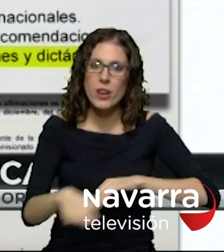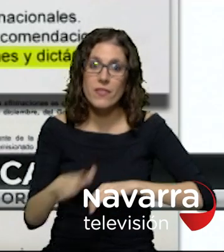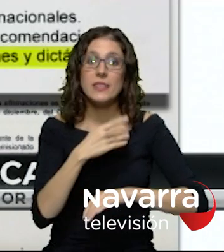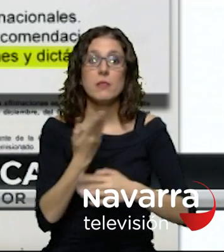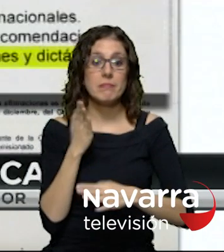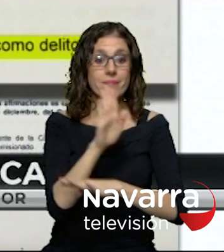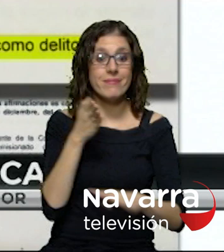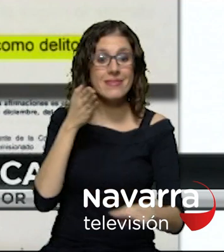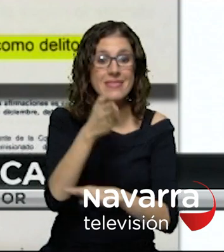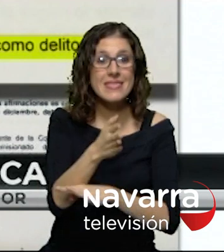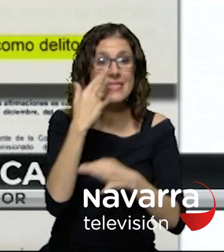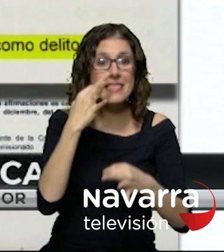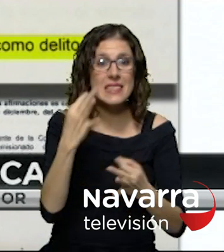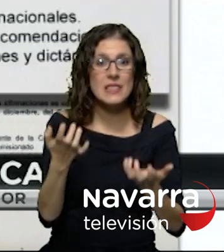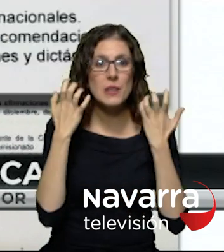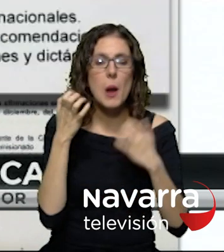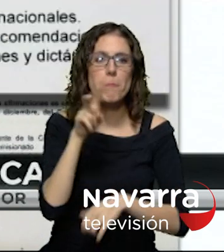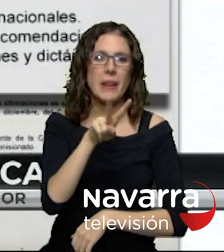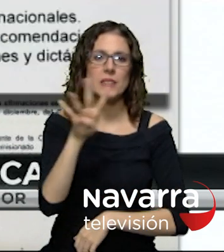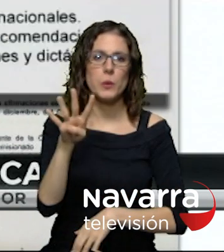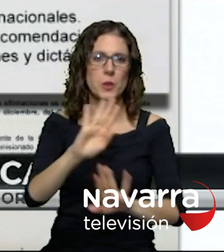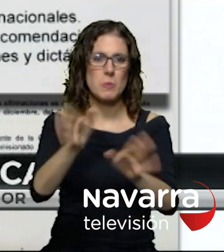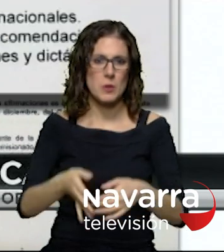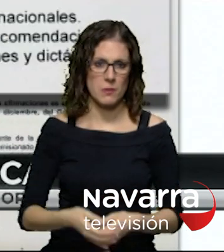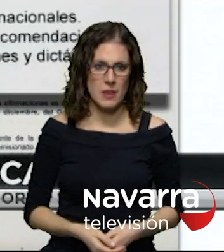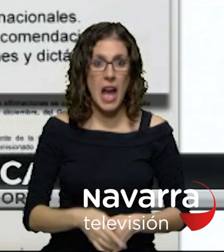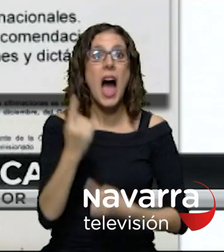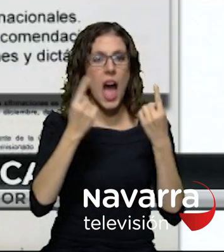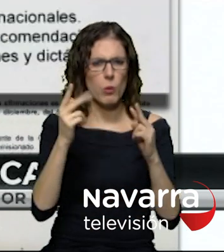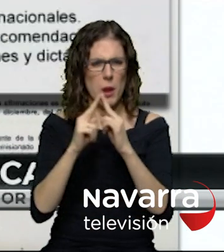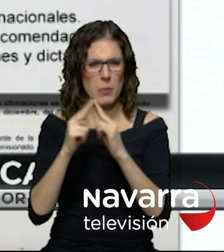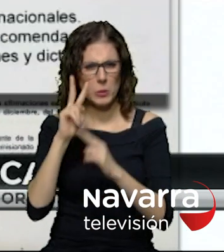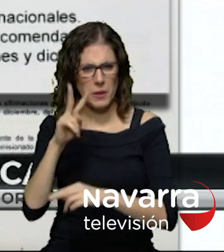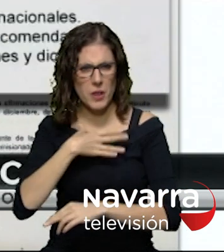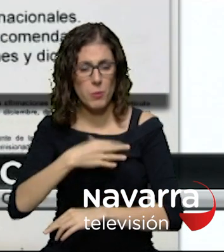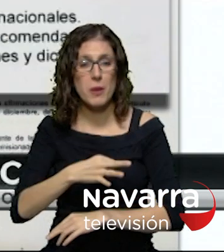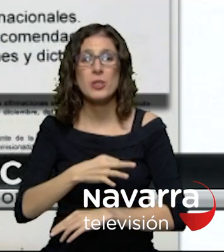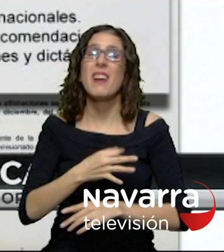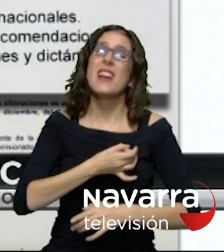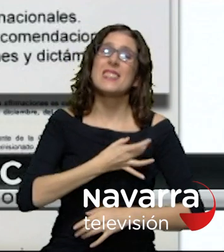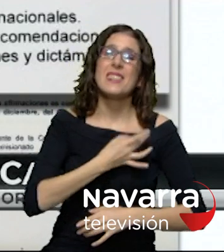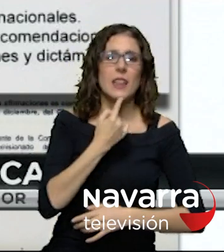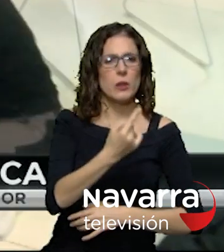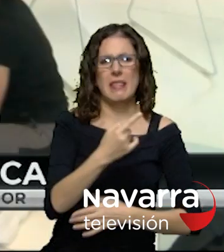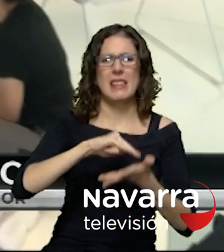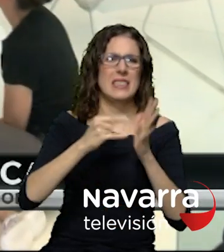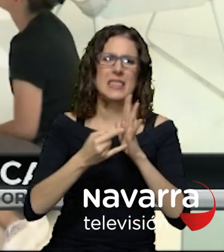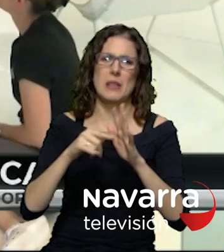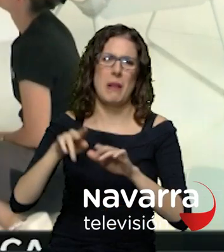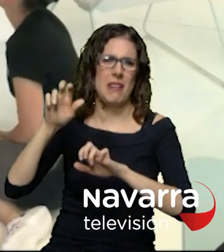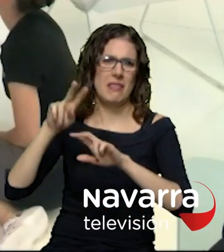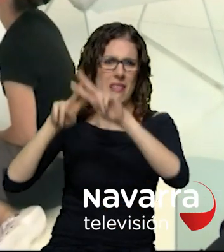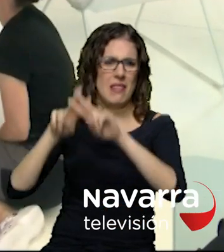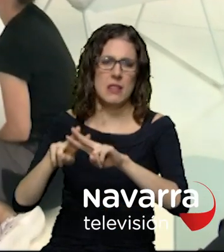hemos recuperado algunas de las preguntas los sindicatos denuncian que el sistema de acceso es obsoleto y piden que se valore más la experiencia